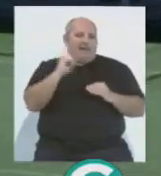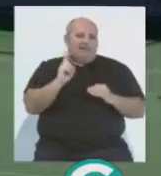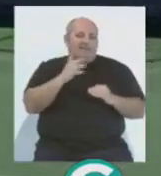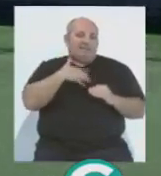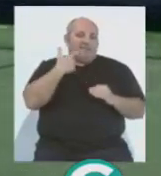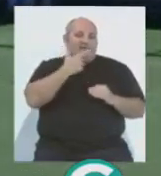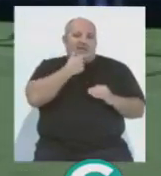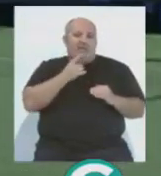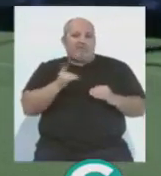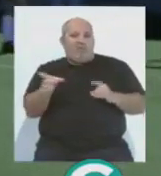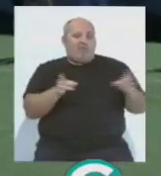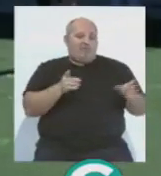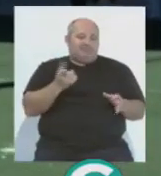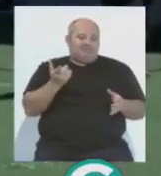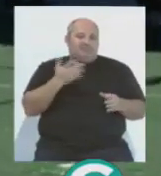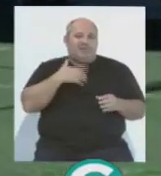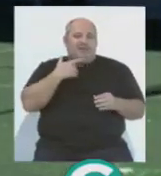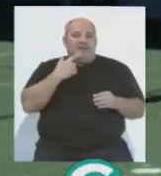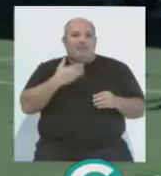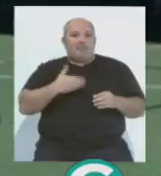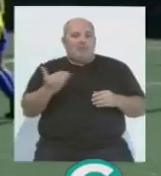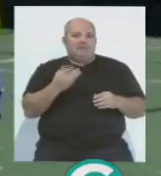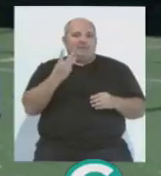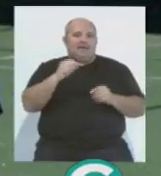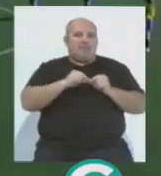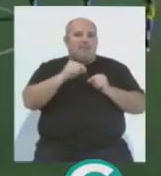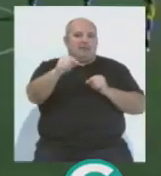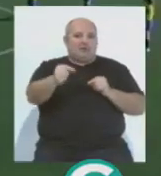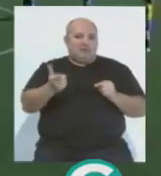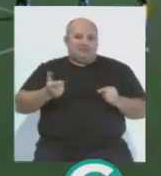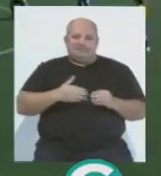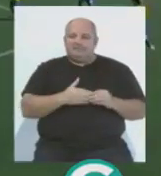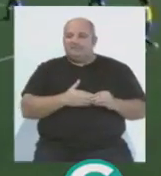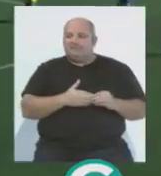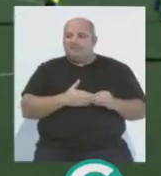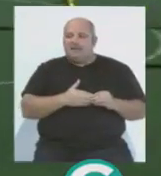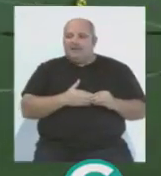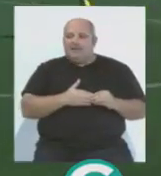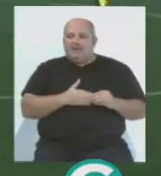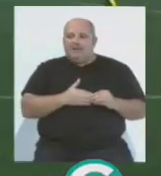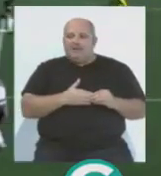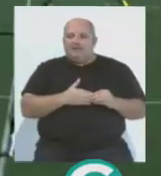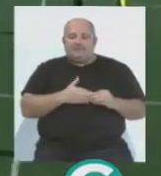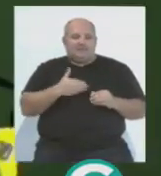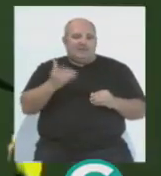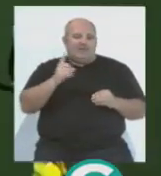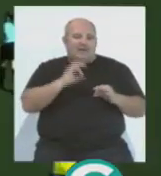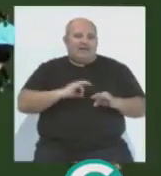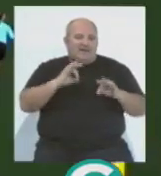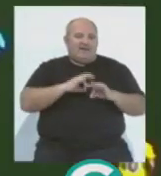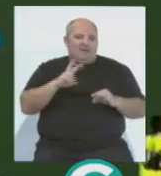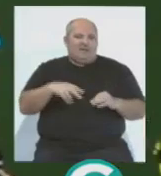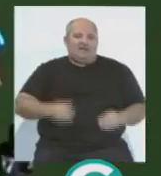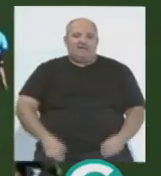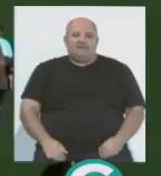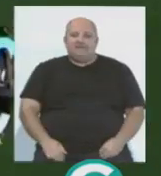hacía, propiciaba, que también, pero hay que pegarle al balón desde 30 metros como le ha pegado, ¿no? Claro, si no se chuta no se va a abarcar la vida,